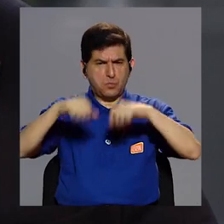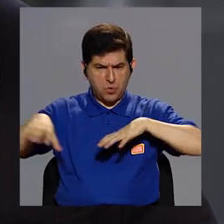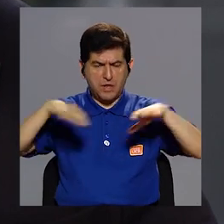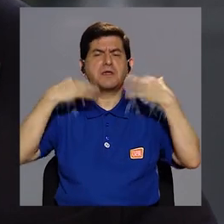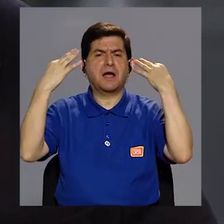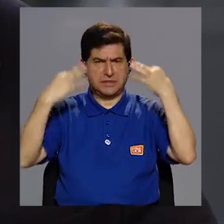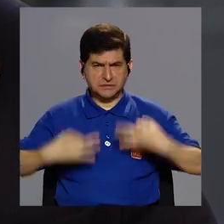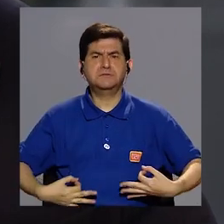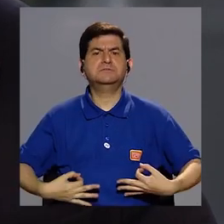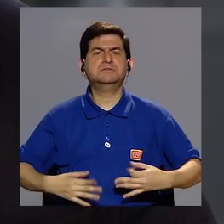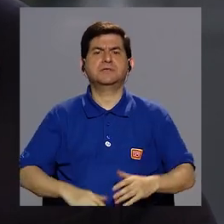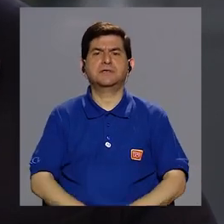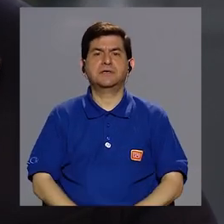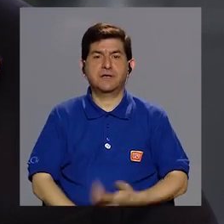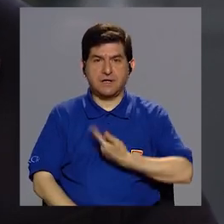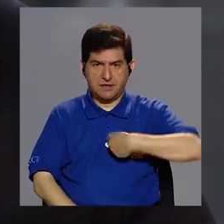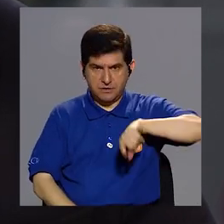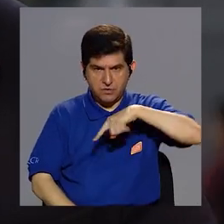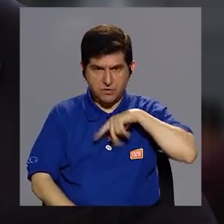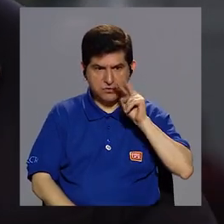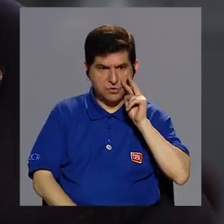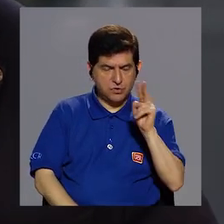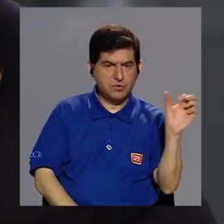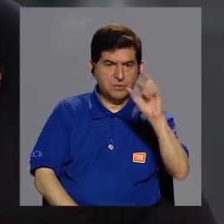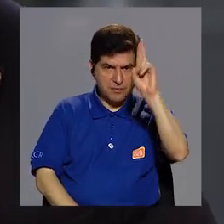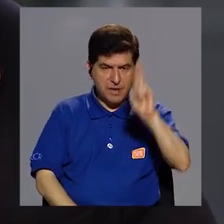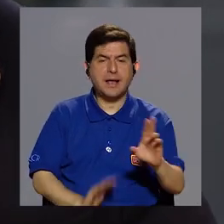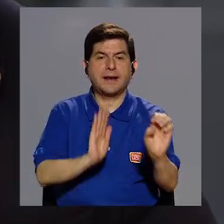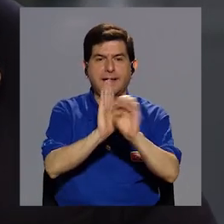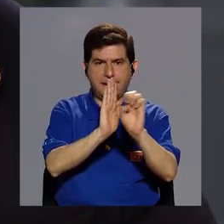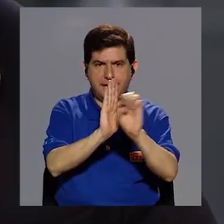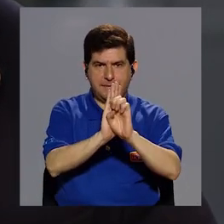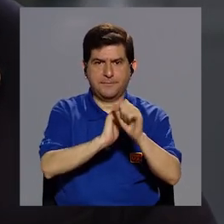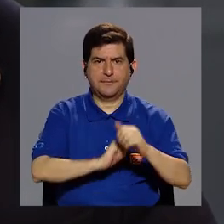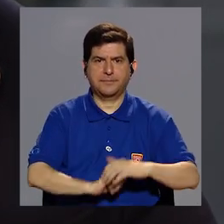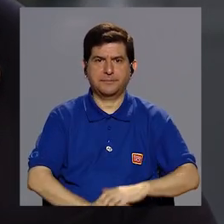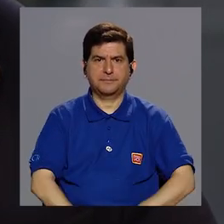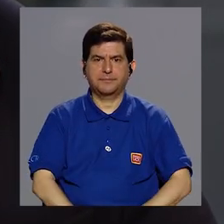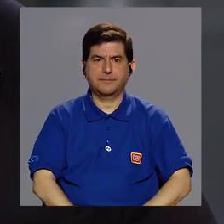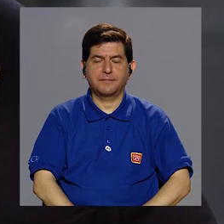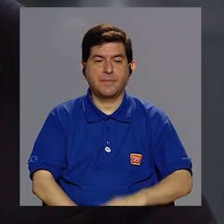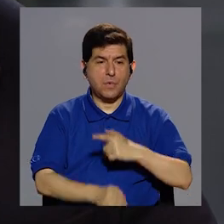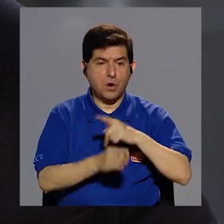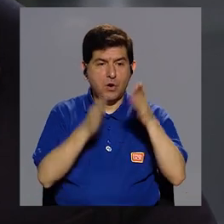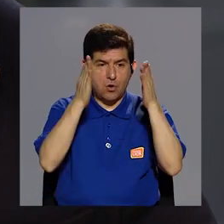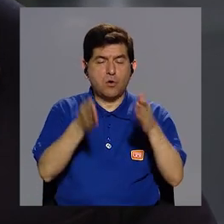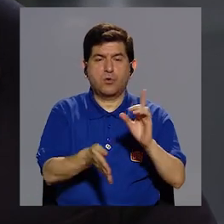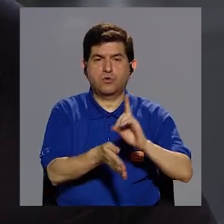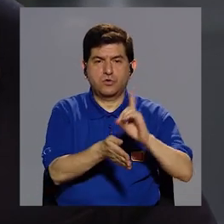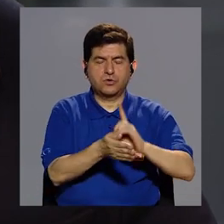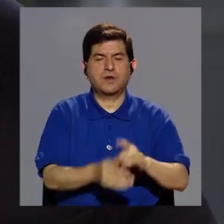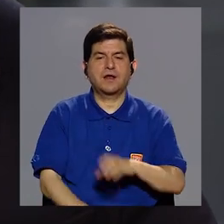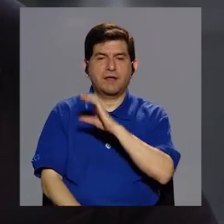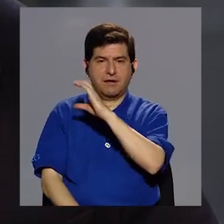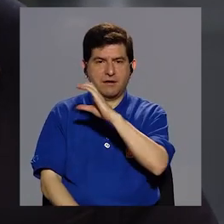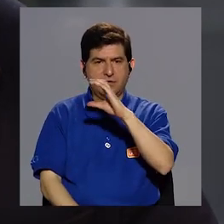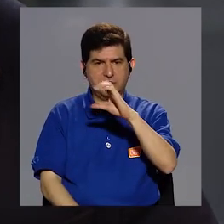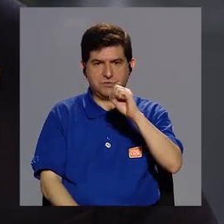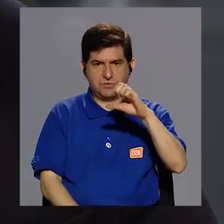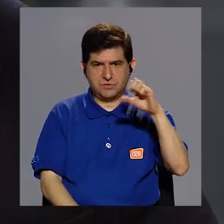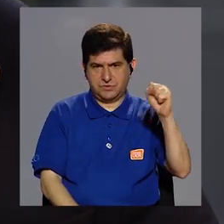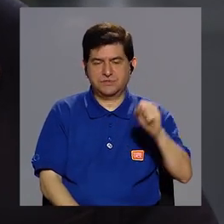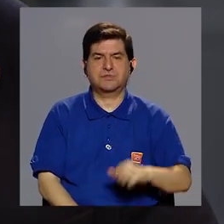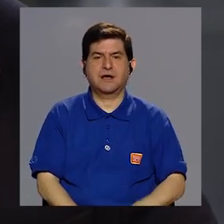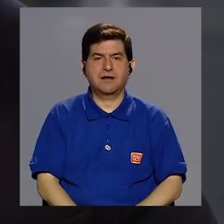también pueden realizar actividad física. Nosotros estamos viendo aquí en Costa Rica, por ejemplo, que hay profesionales médicos en la Caja